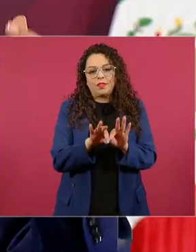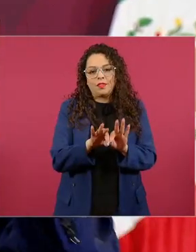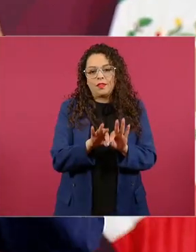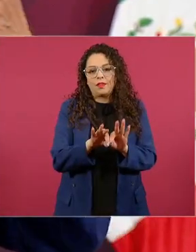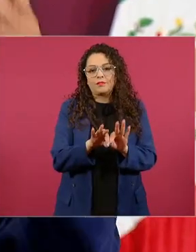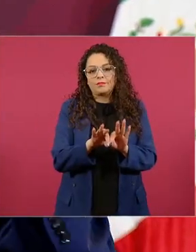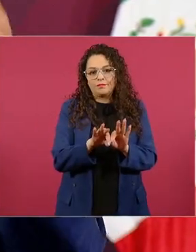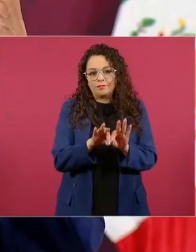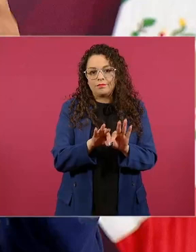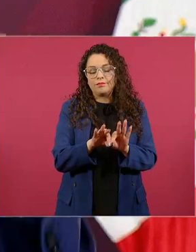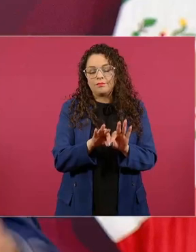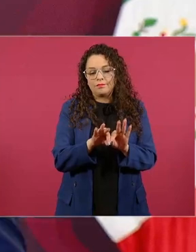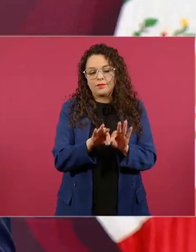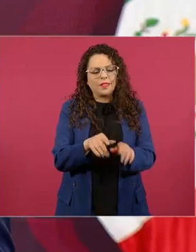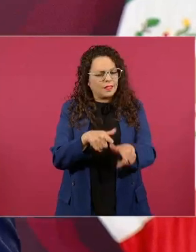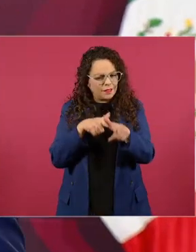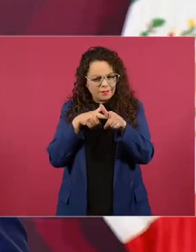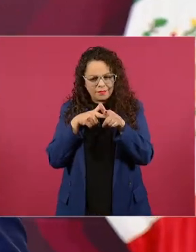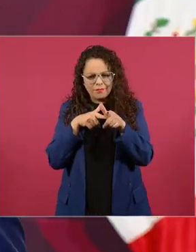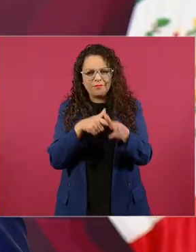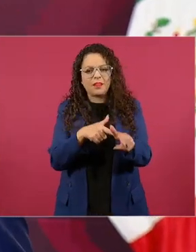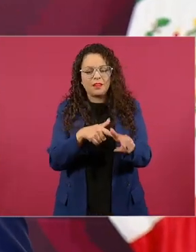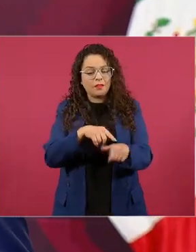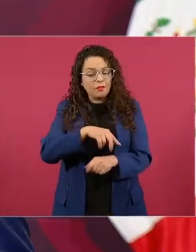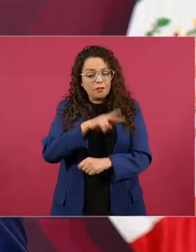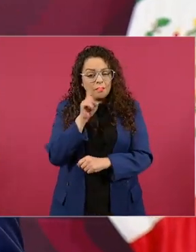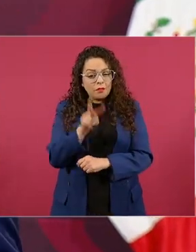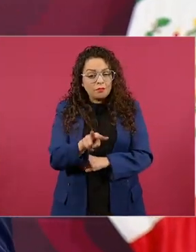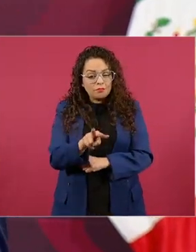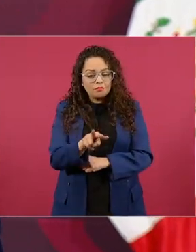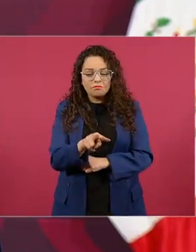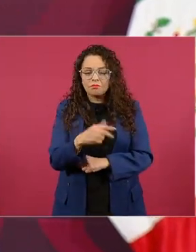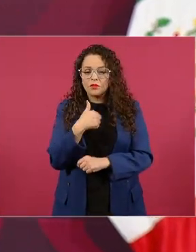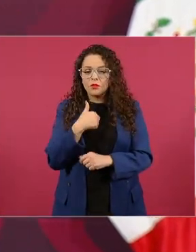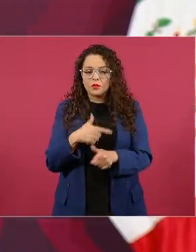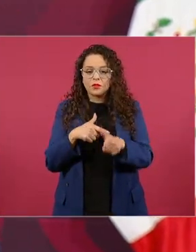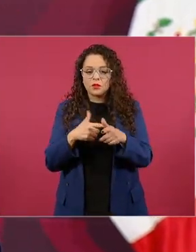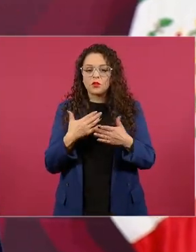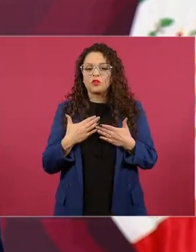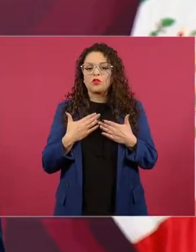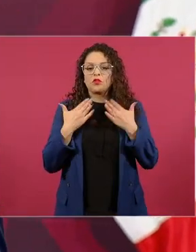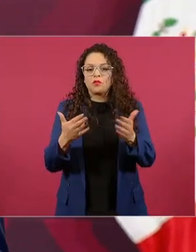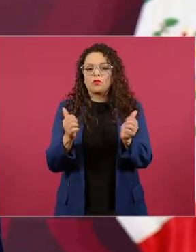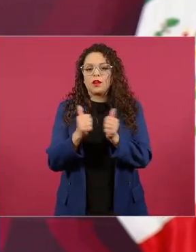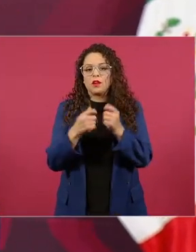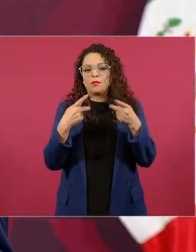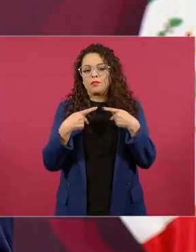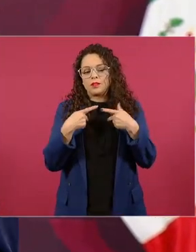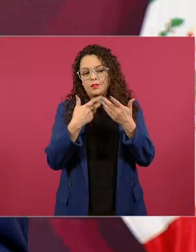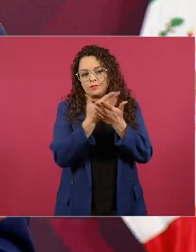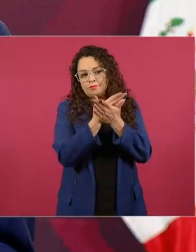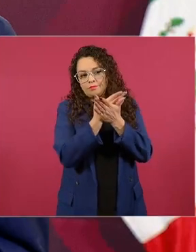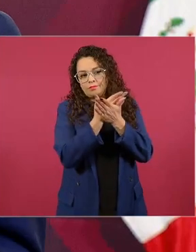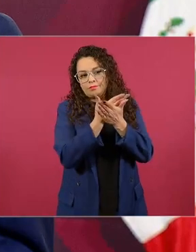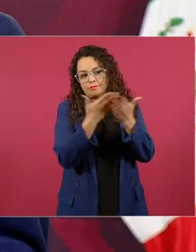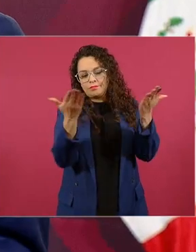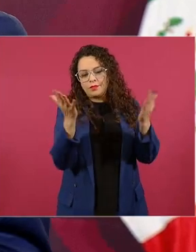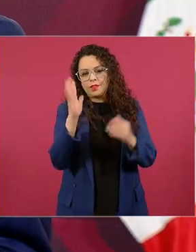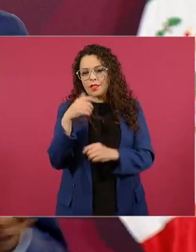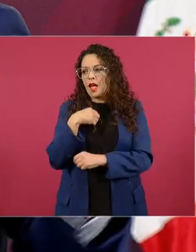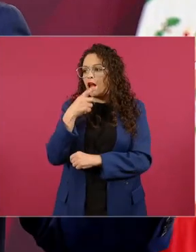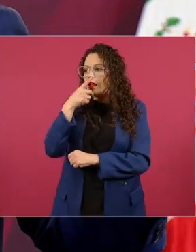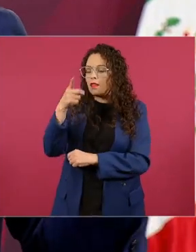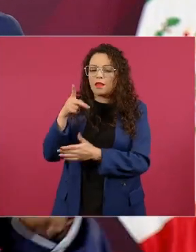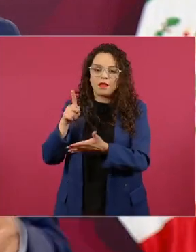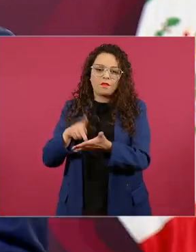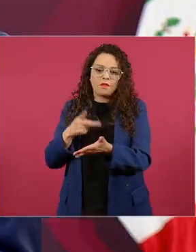le tengo mucha confianza al pueblo de México ya les he dicho que es hasta una situación